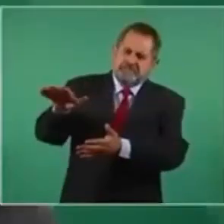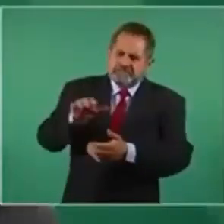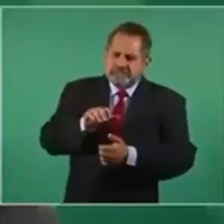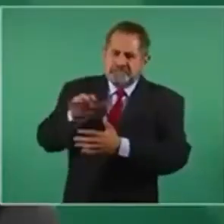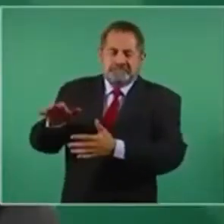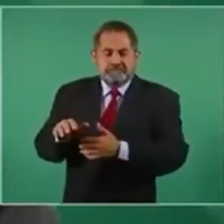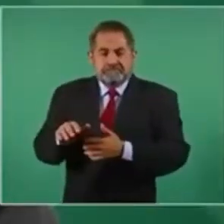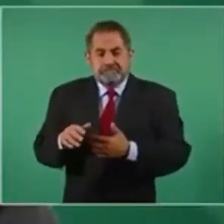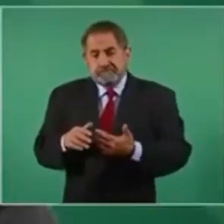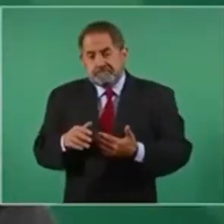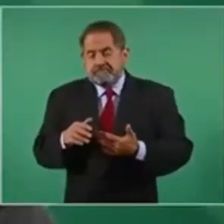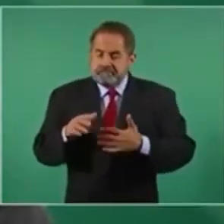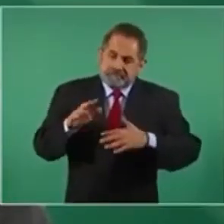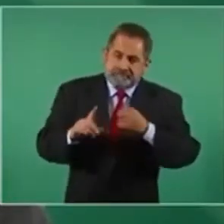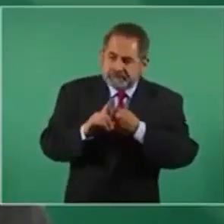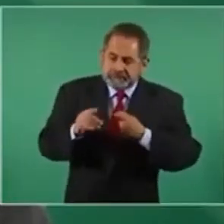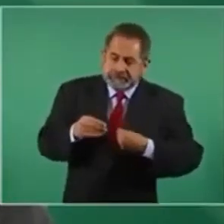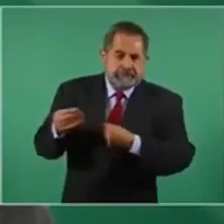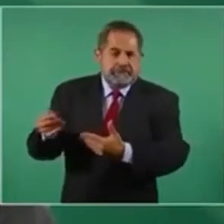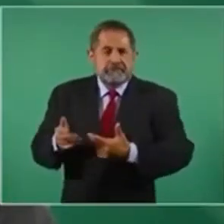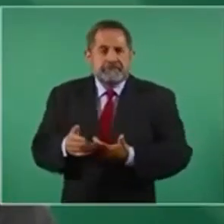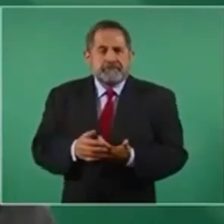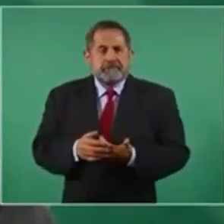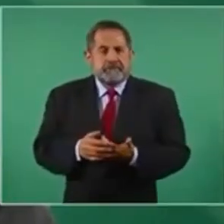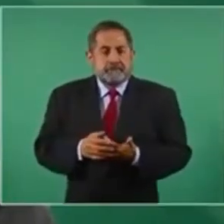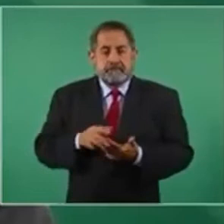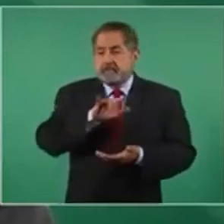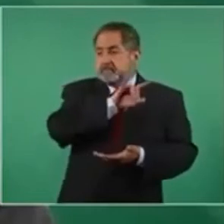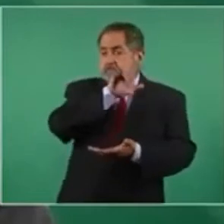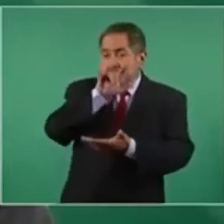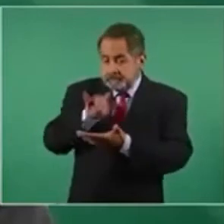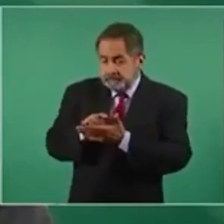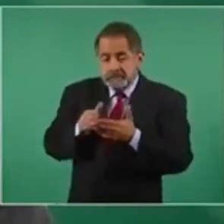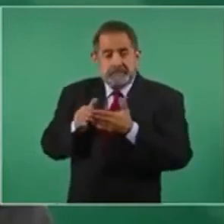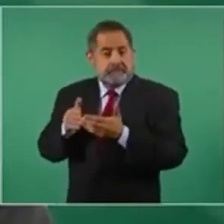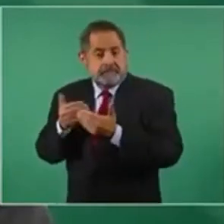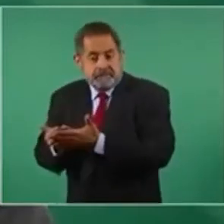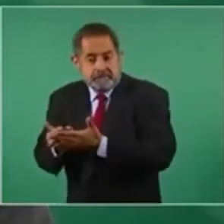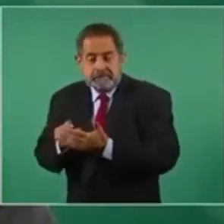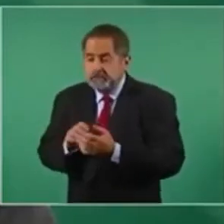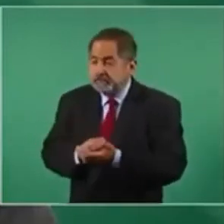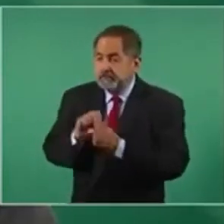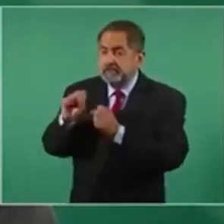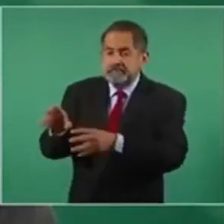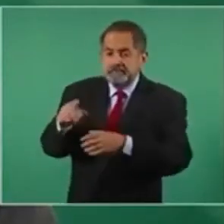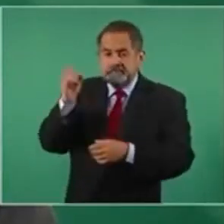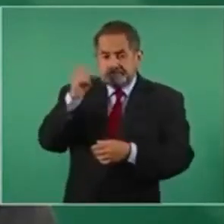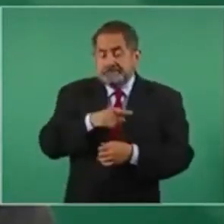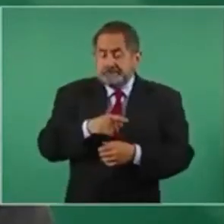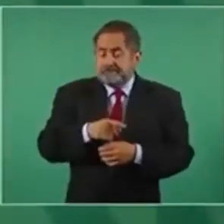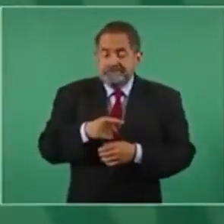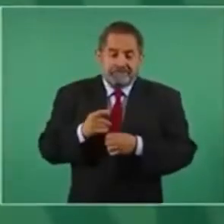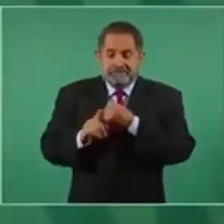muy triste lo de Haití, porque es pobreza, violencia, afectación por sismos. Es una situación muy difícil, muy triste,